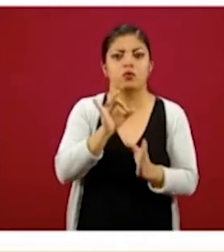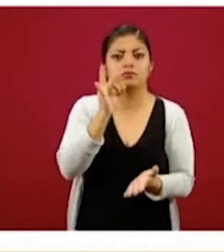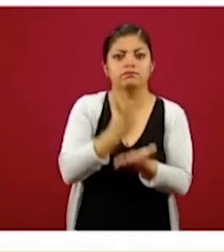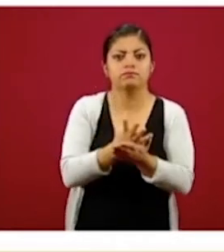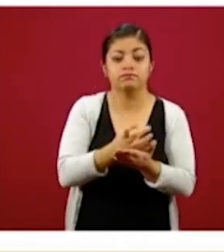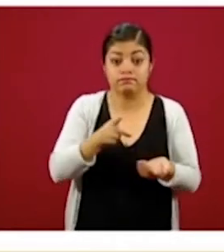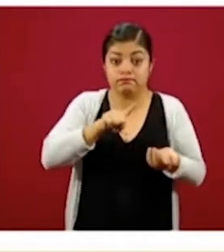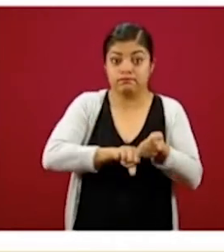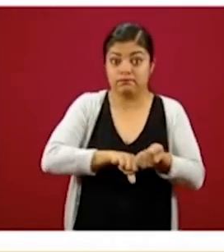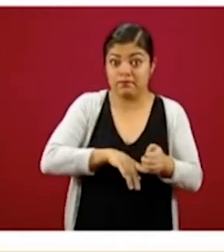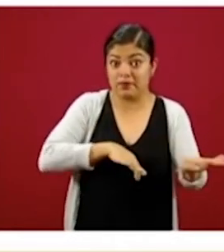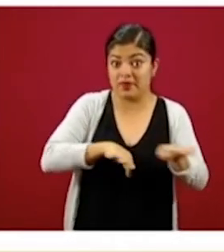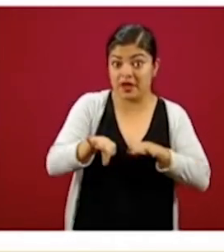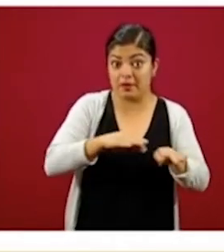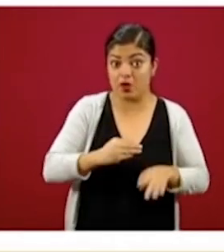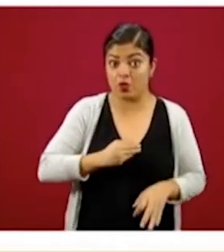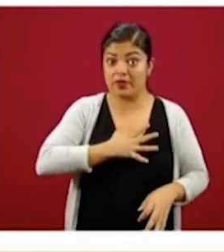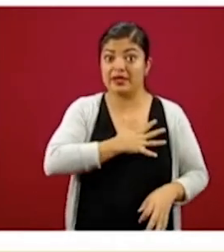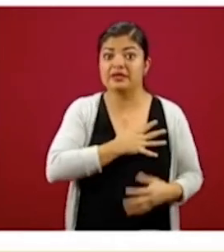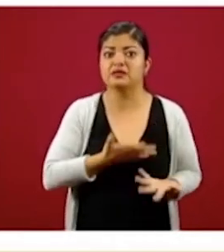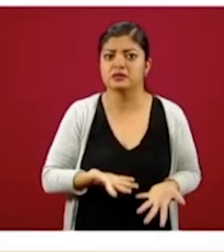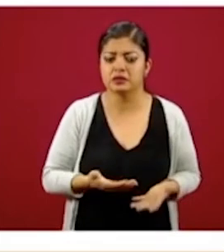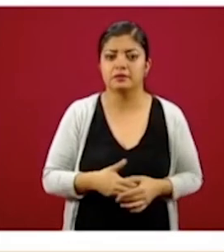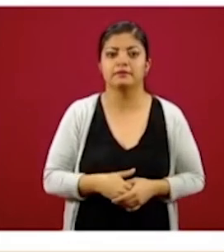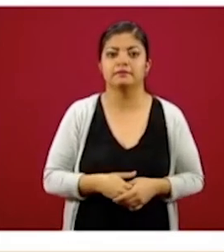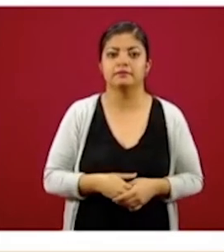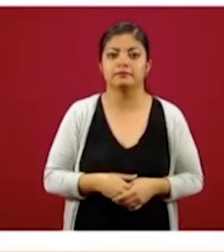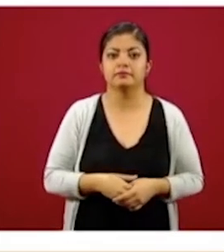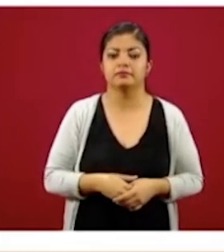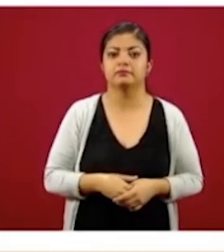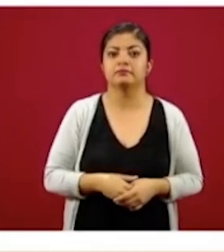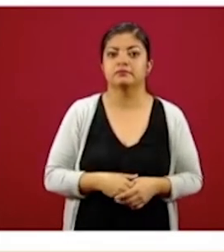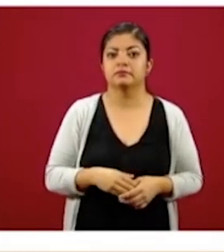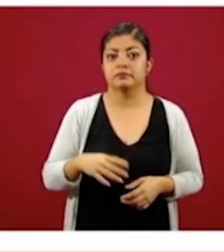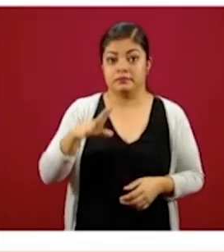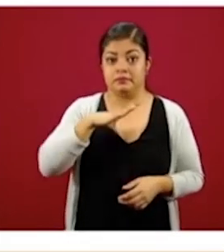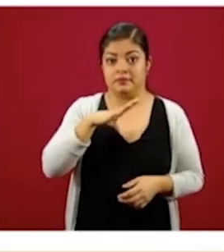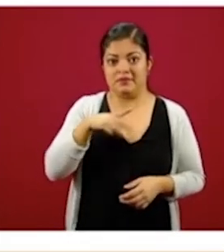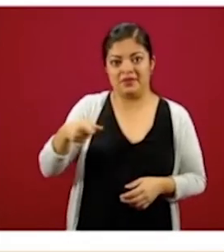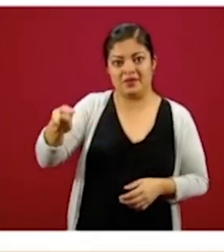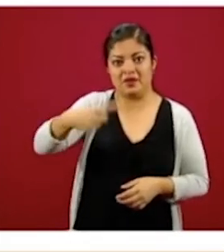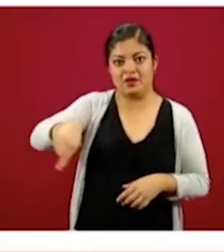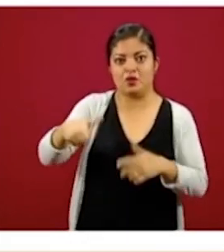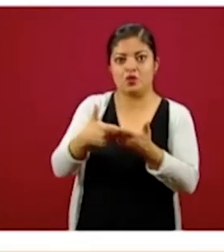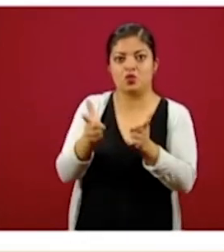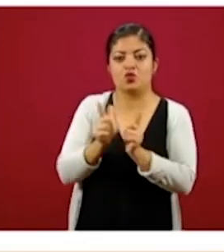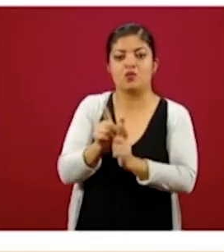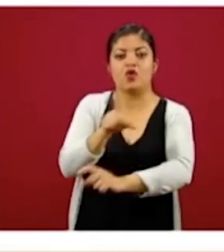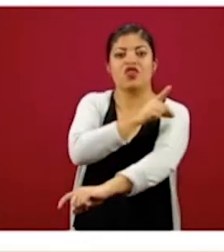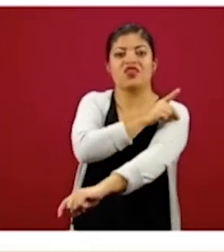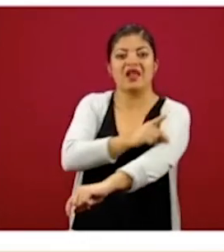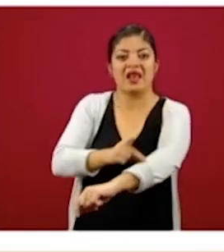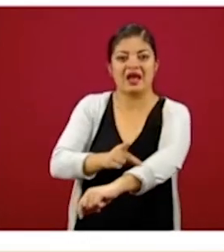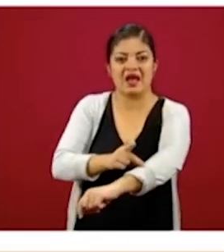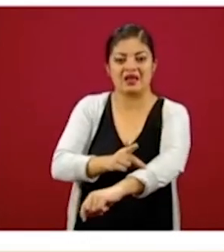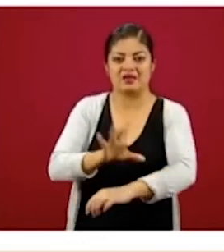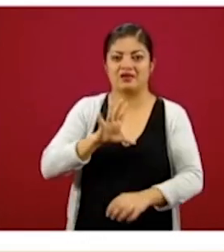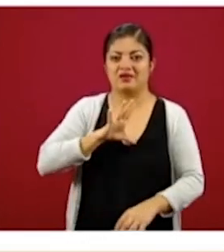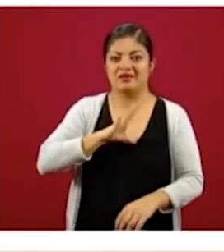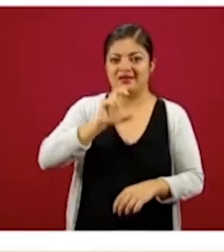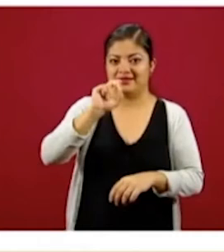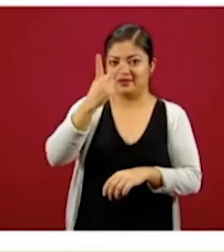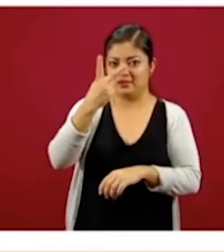de la Secretaría de Bienestar? A través de la coordinación de las y de los delegados de las 32